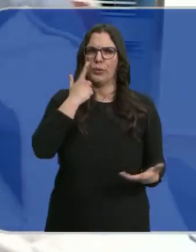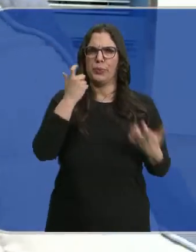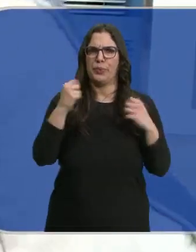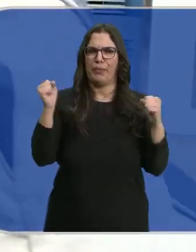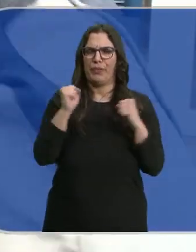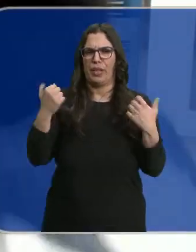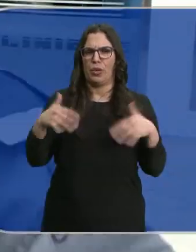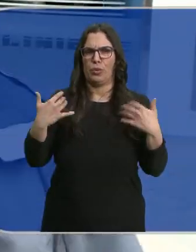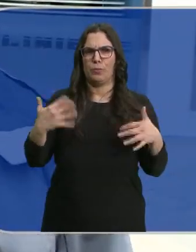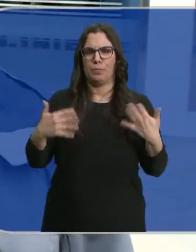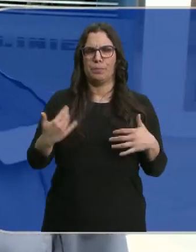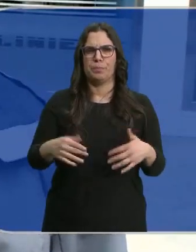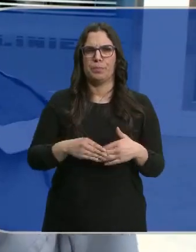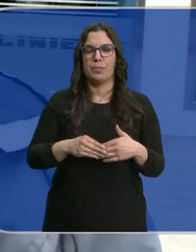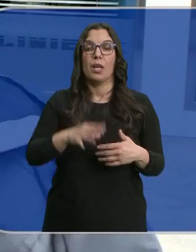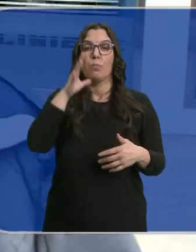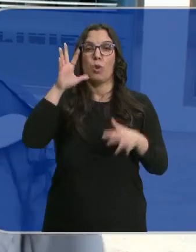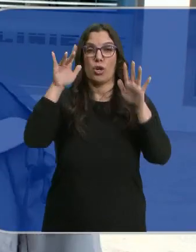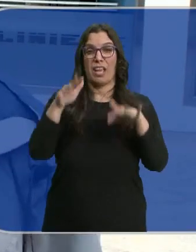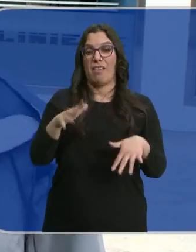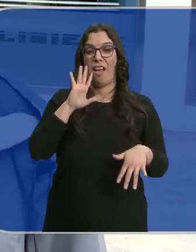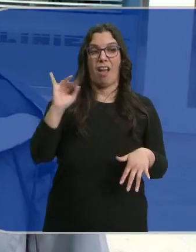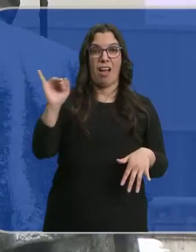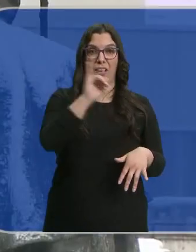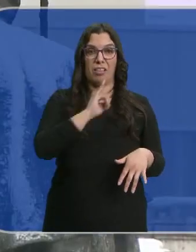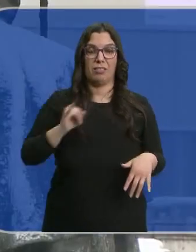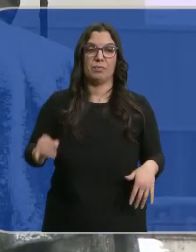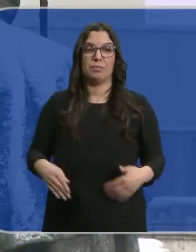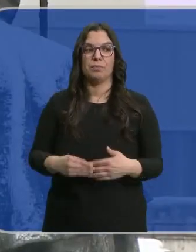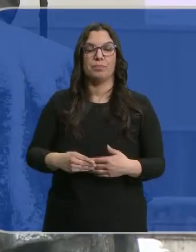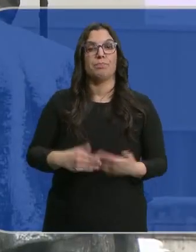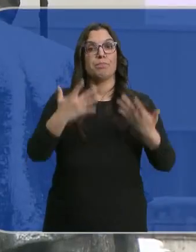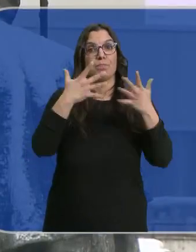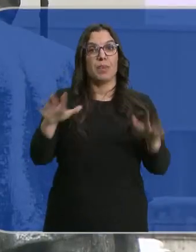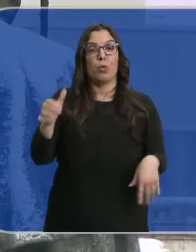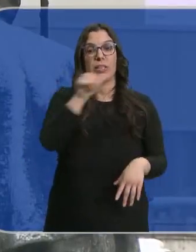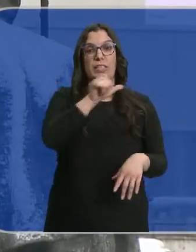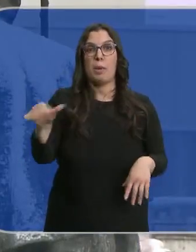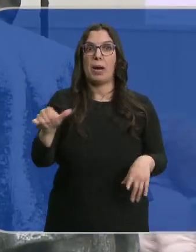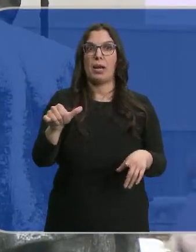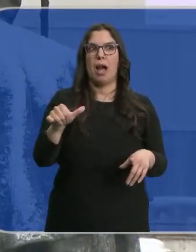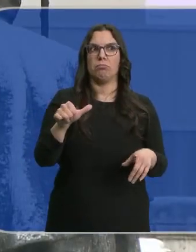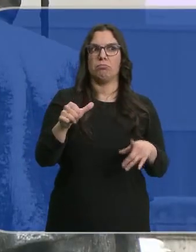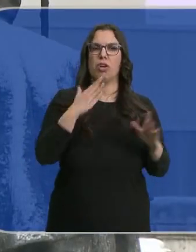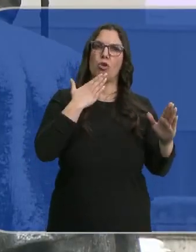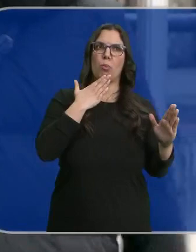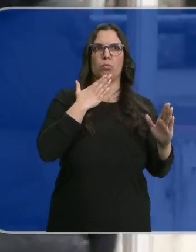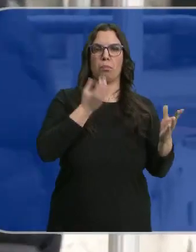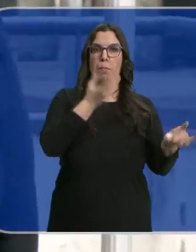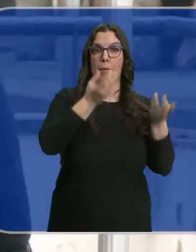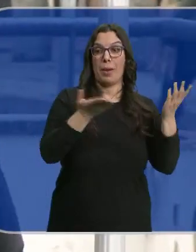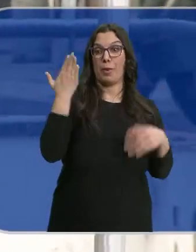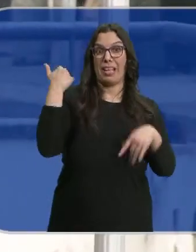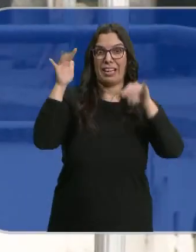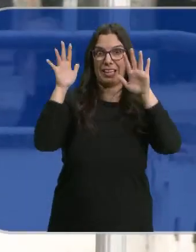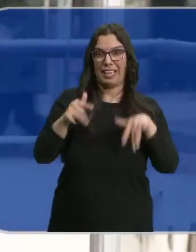se nota bastante, pero es por lo de la nieve que hay. A pesar de que la semana había empezado con valores primaverales, la nieve